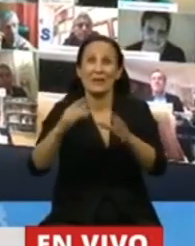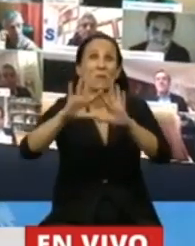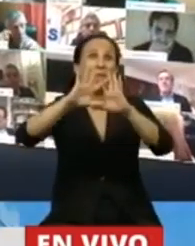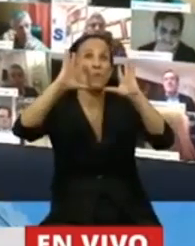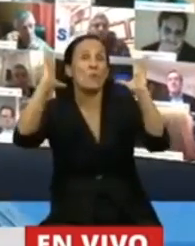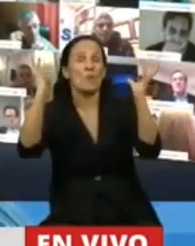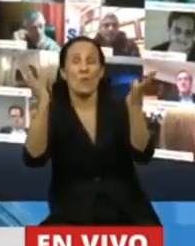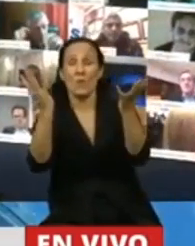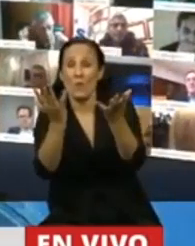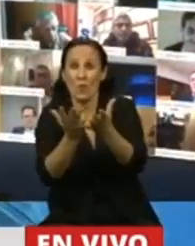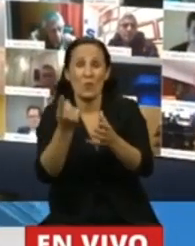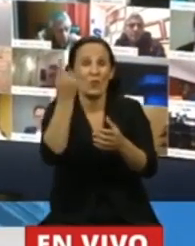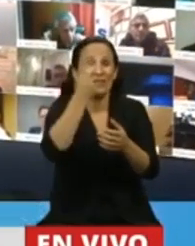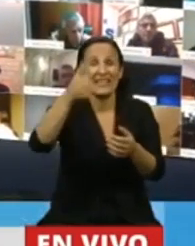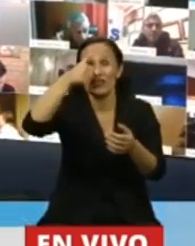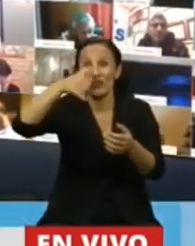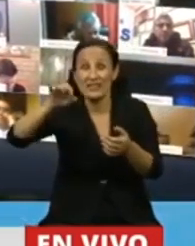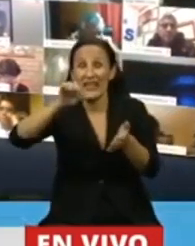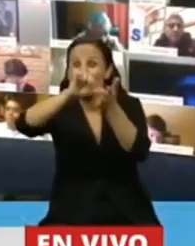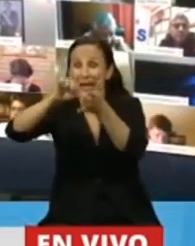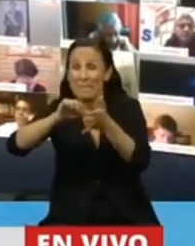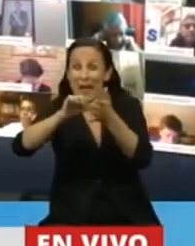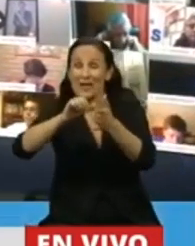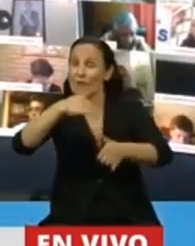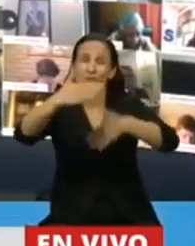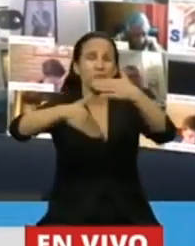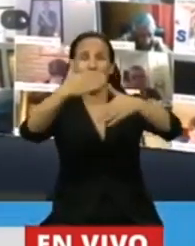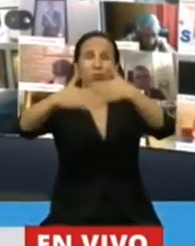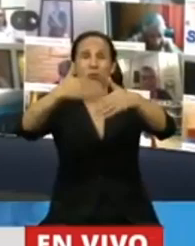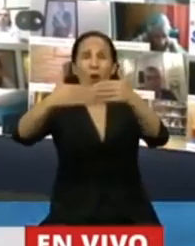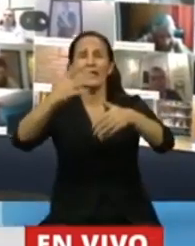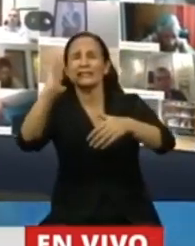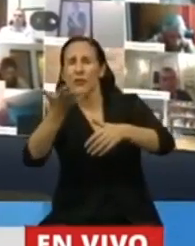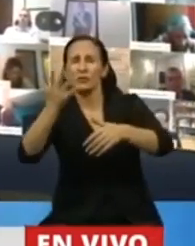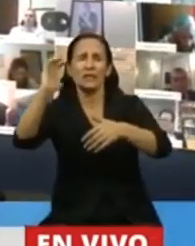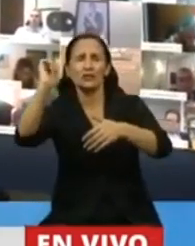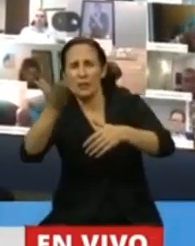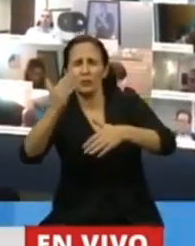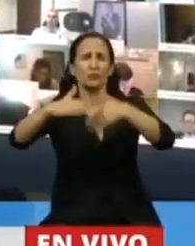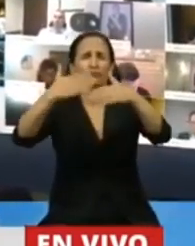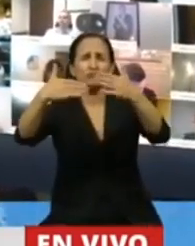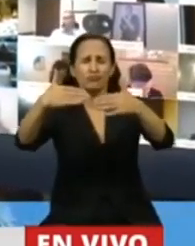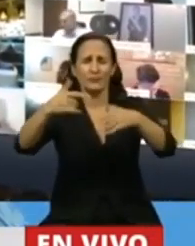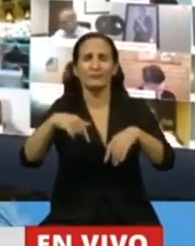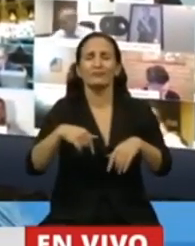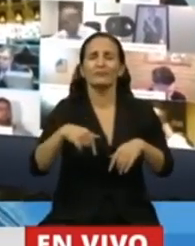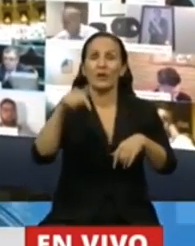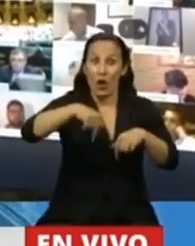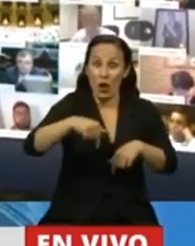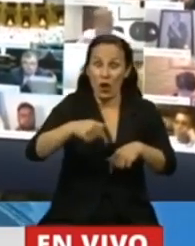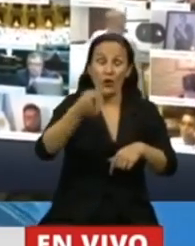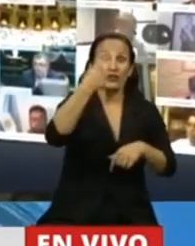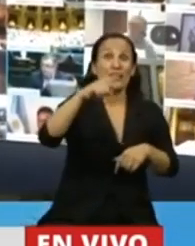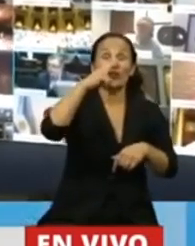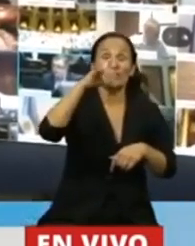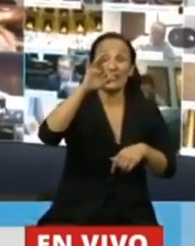160 países crecían a un promedio del 5 al 6%. Hoy 170 países caen